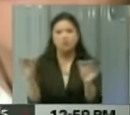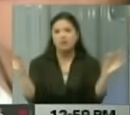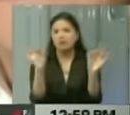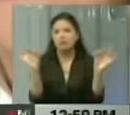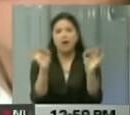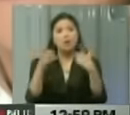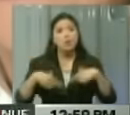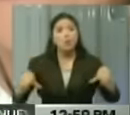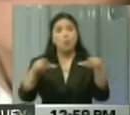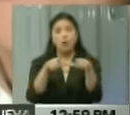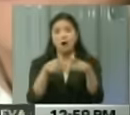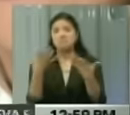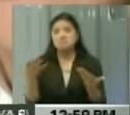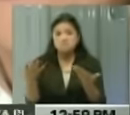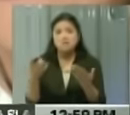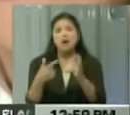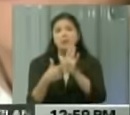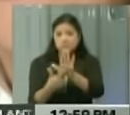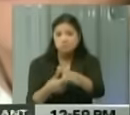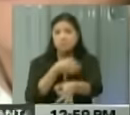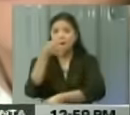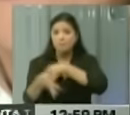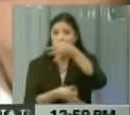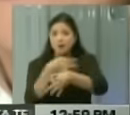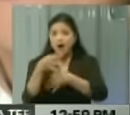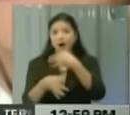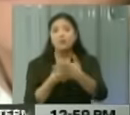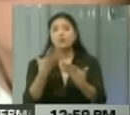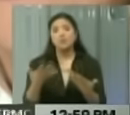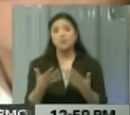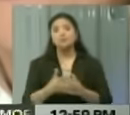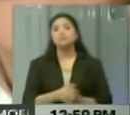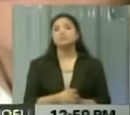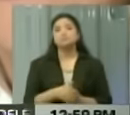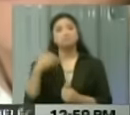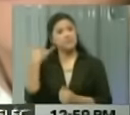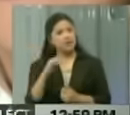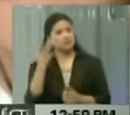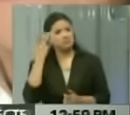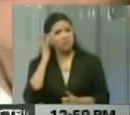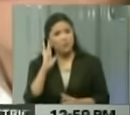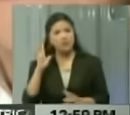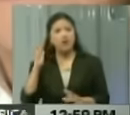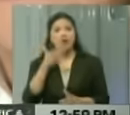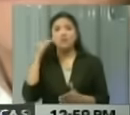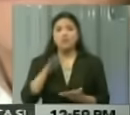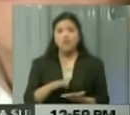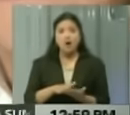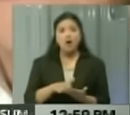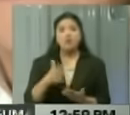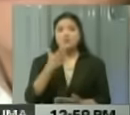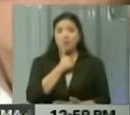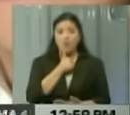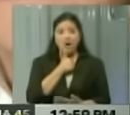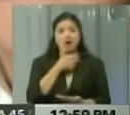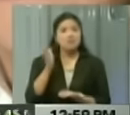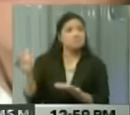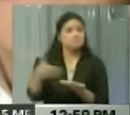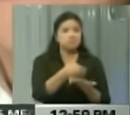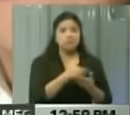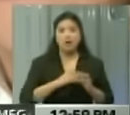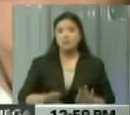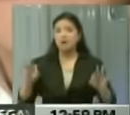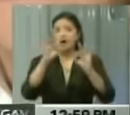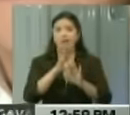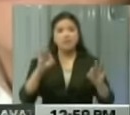los lugares en los cuales han sido señalados, donde se han cometido los supuestos hechos, no se ha recabado, no se